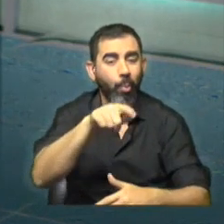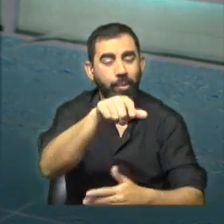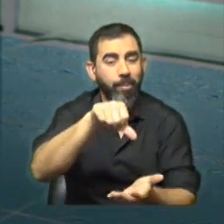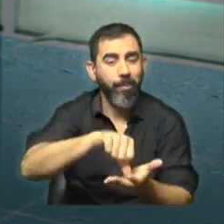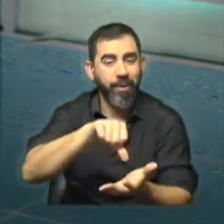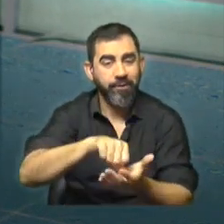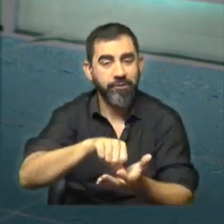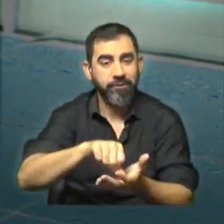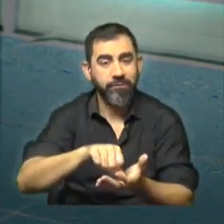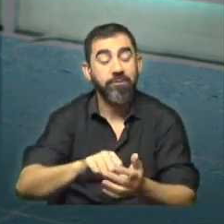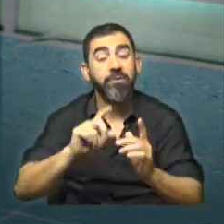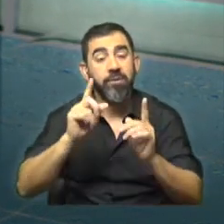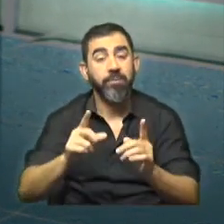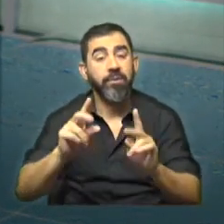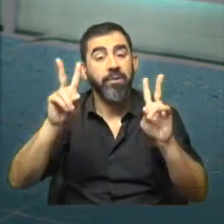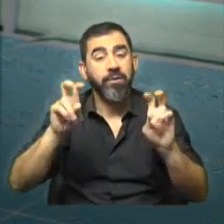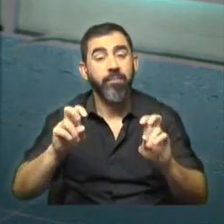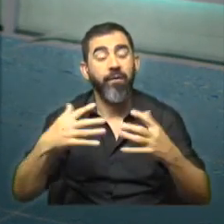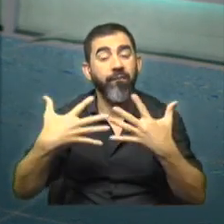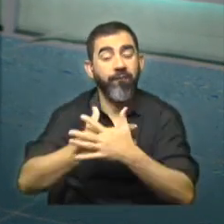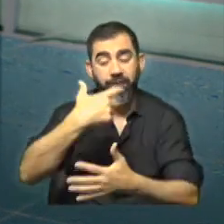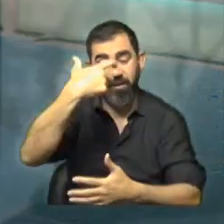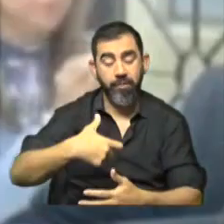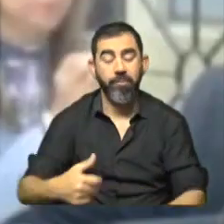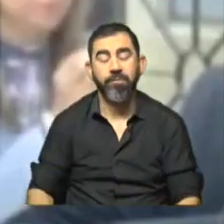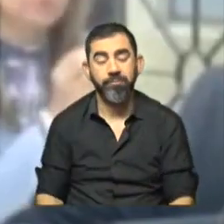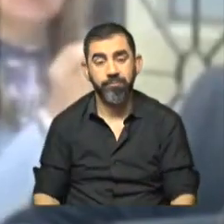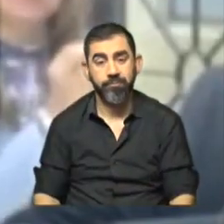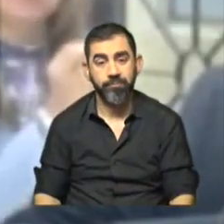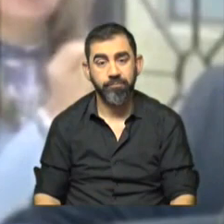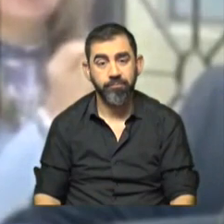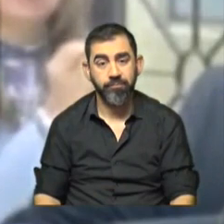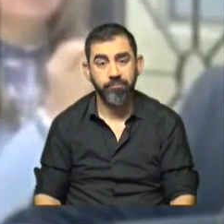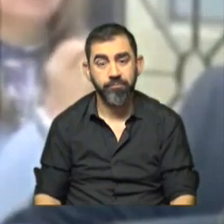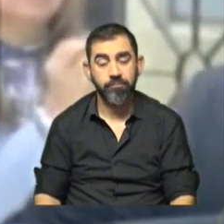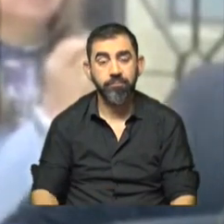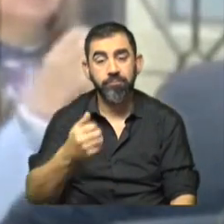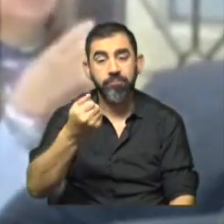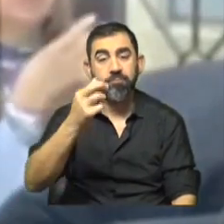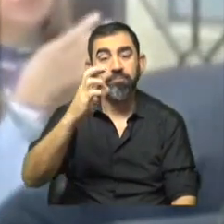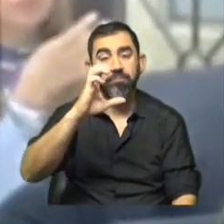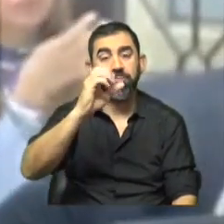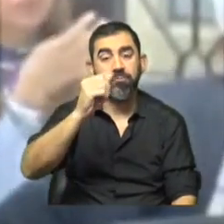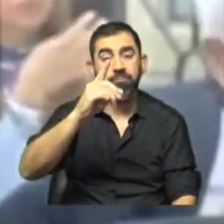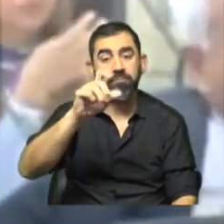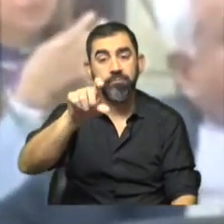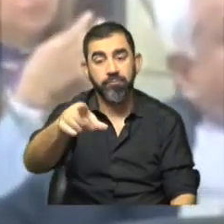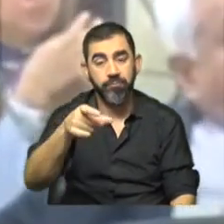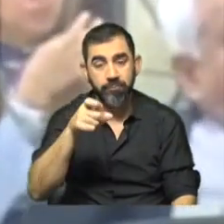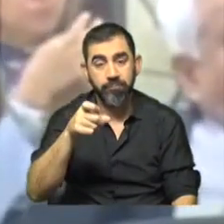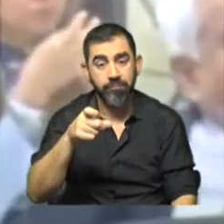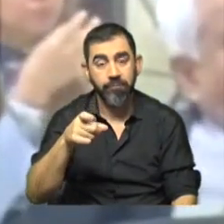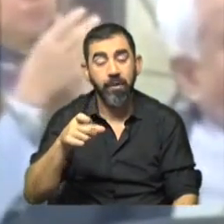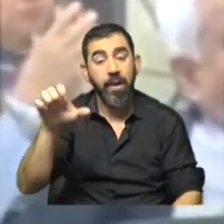país, remarcando además su calidad de víctima. Arcadex Corp, que es la